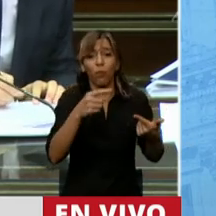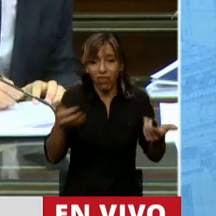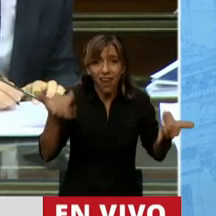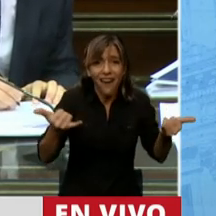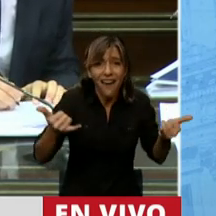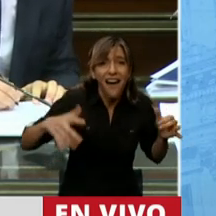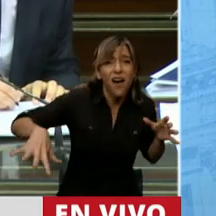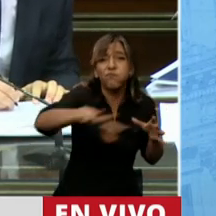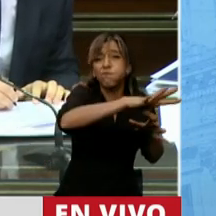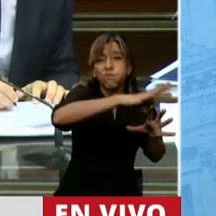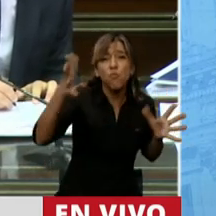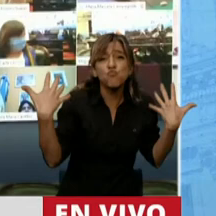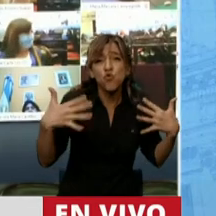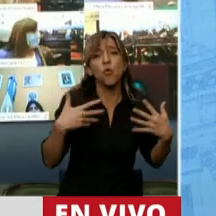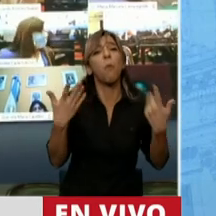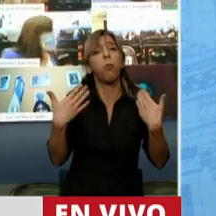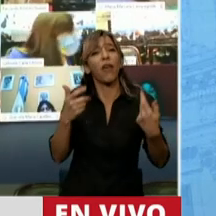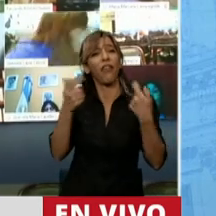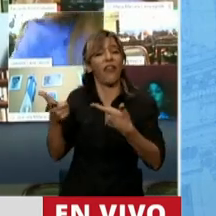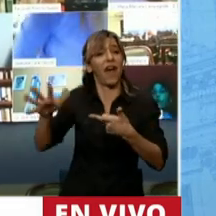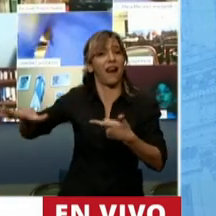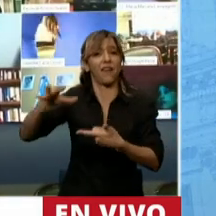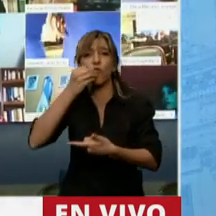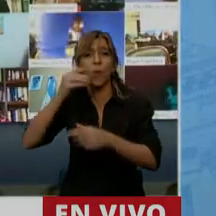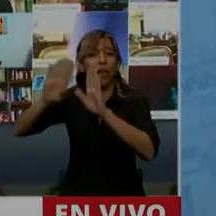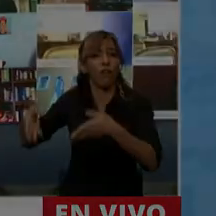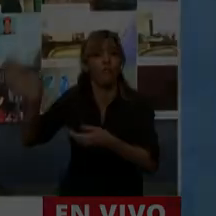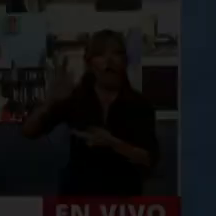le agradecería. Muchísimas gracias. Gracias, diputados Sotos.